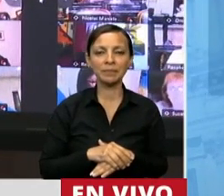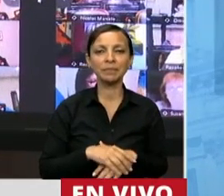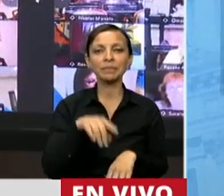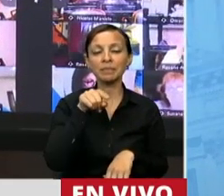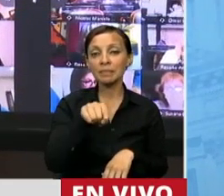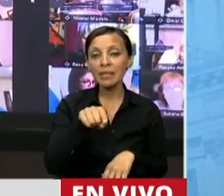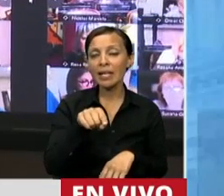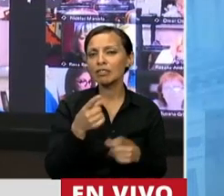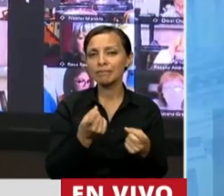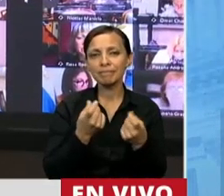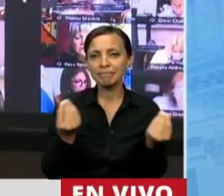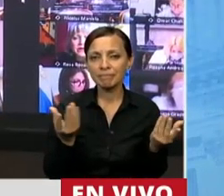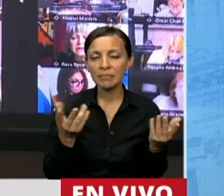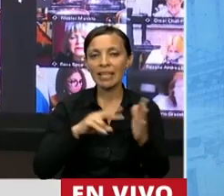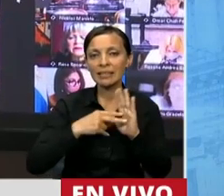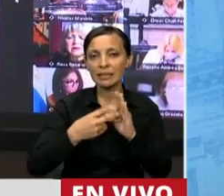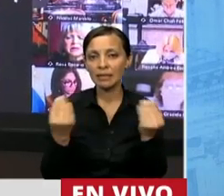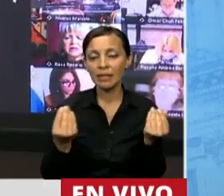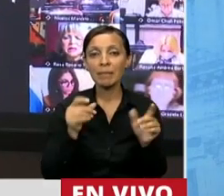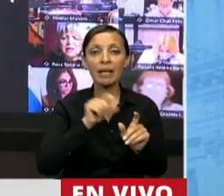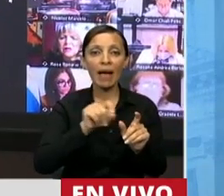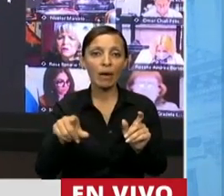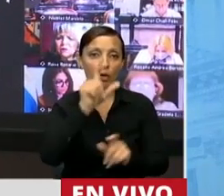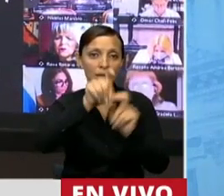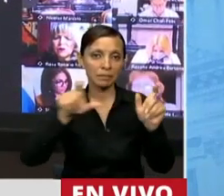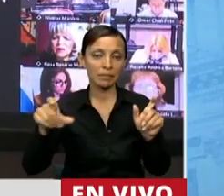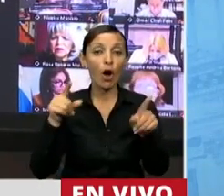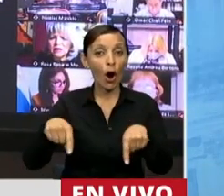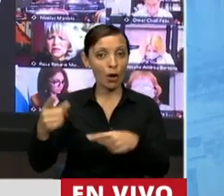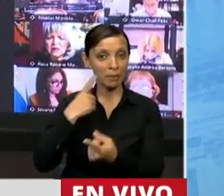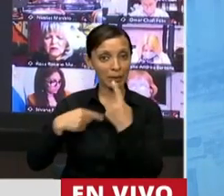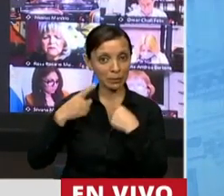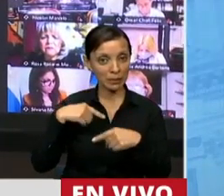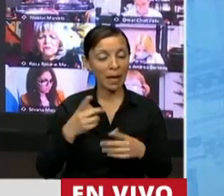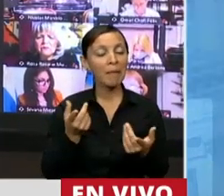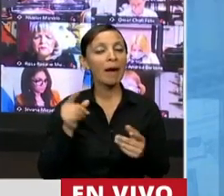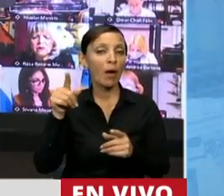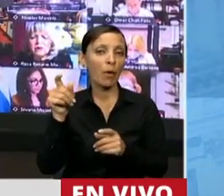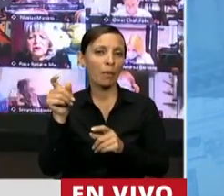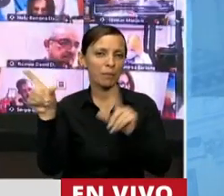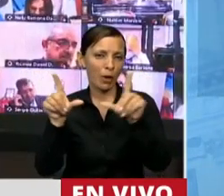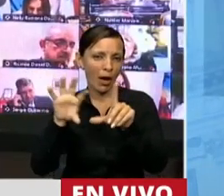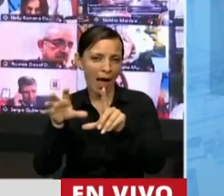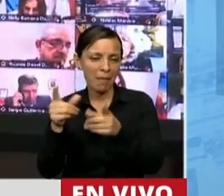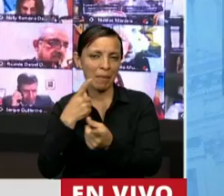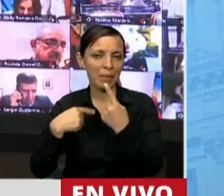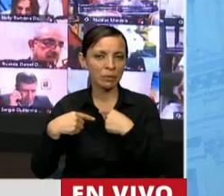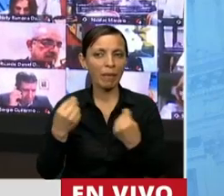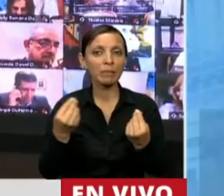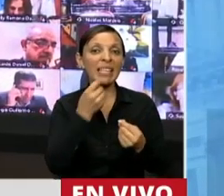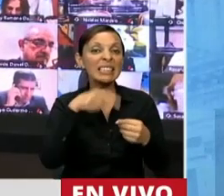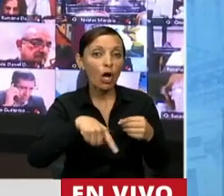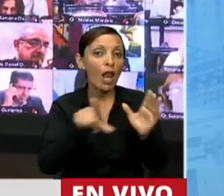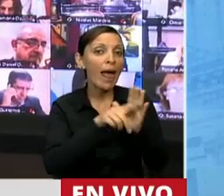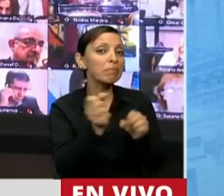esto implica para cada uno de nuestros comprovincianos, hoy me lo preguntaba un medio local, de sancionar esto, ¿qué